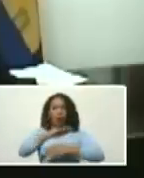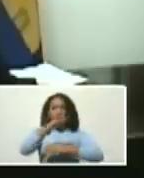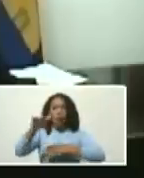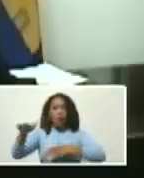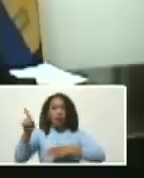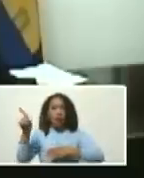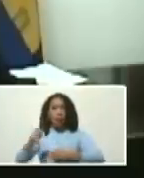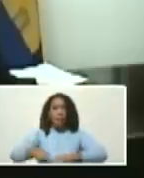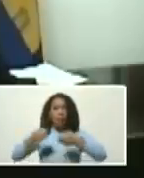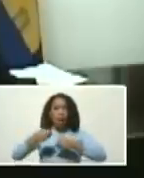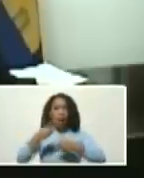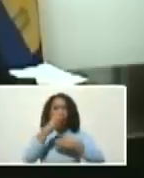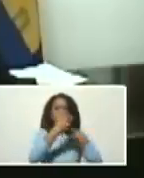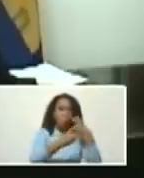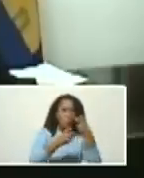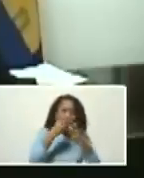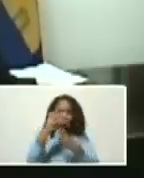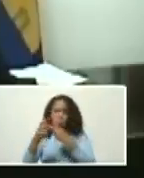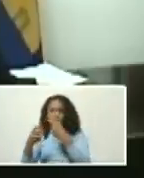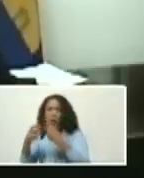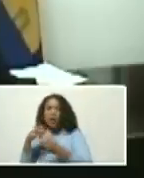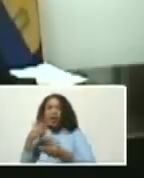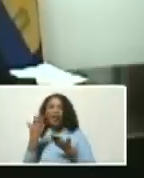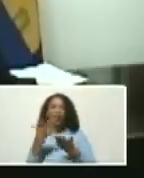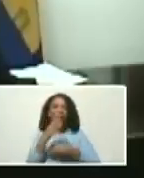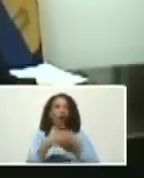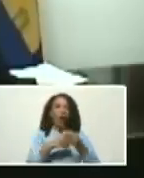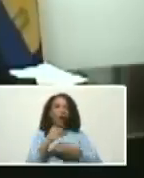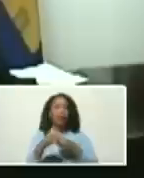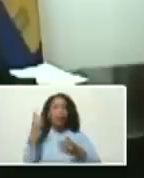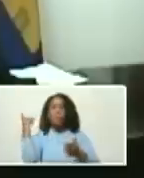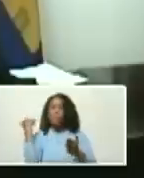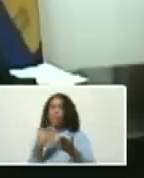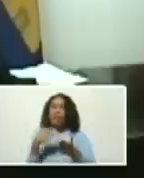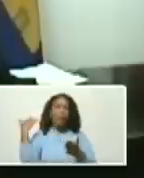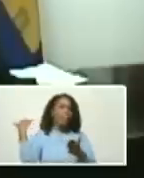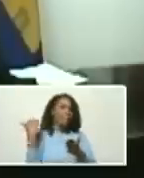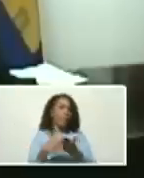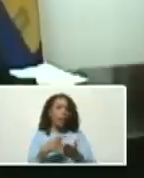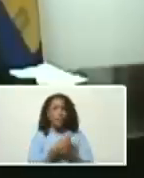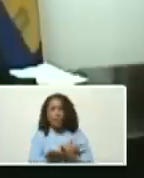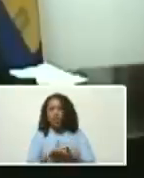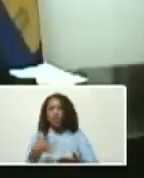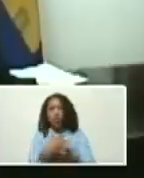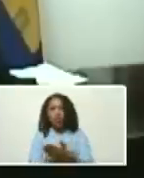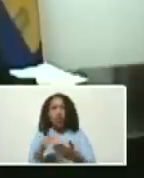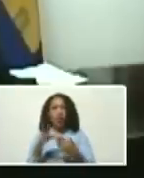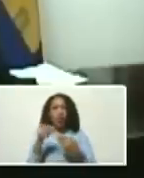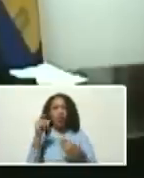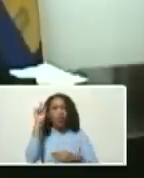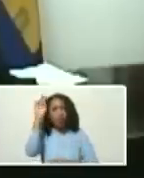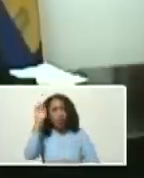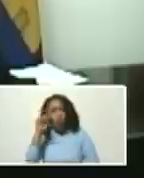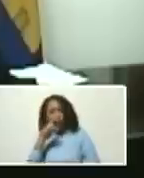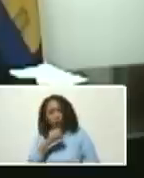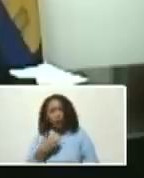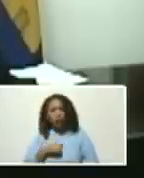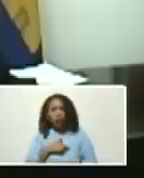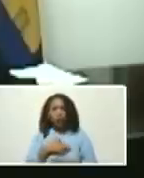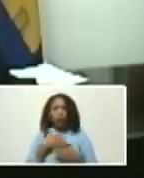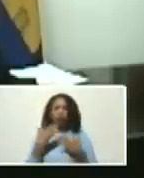desde el punto de vista turístico que genera miles y miles y miles de millones de dólares todos los años y nosotros